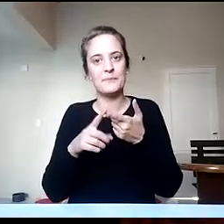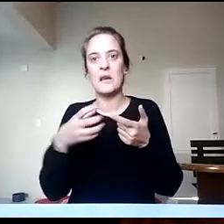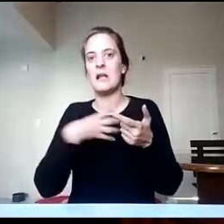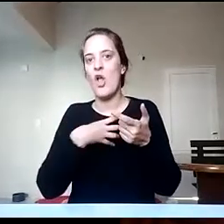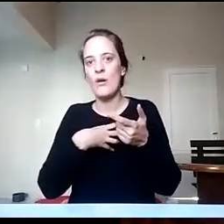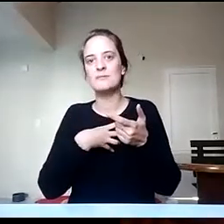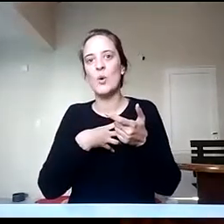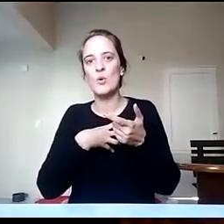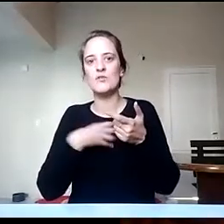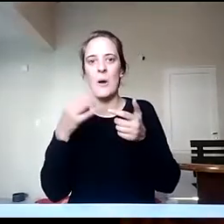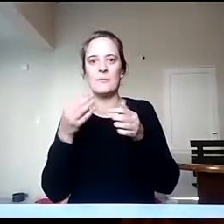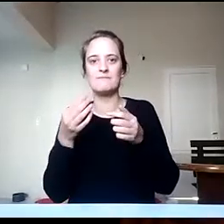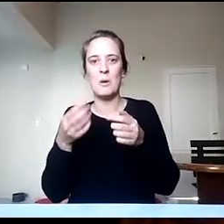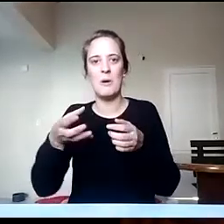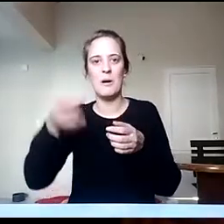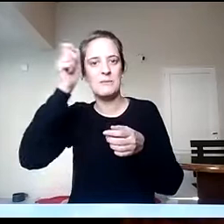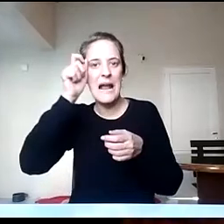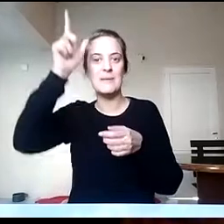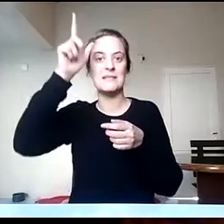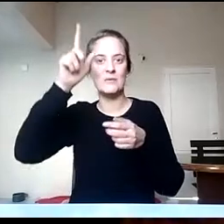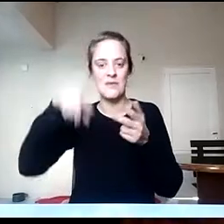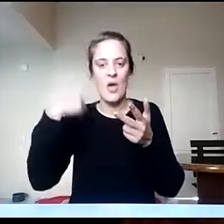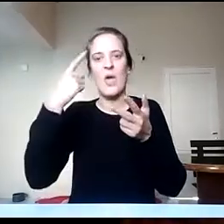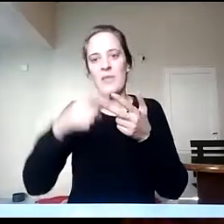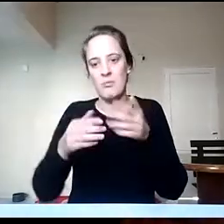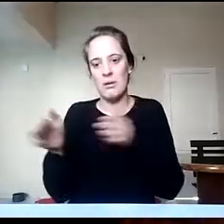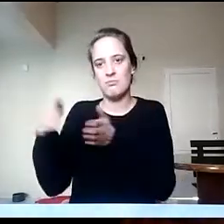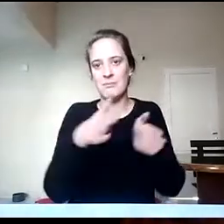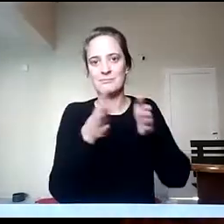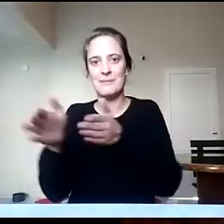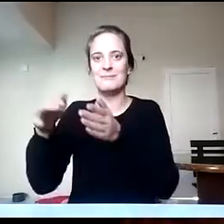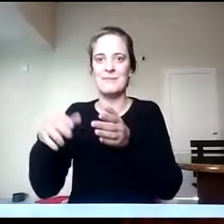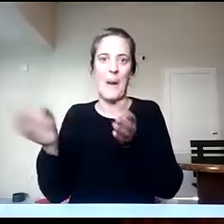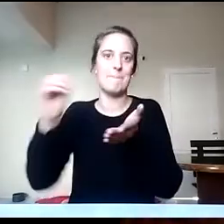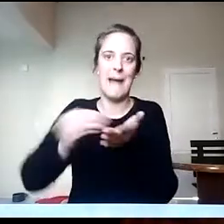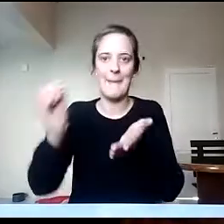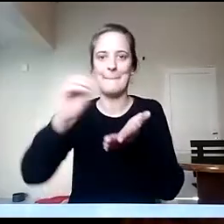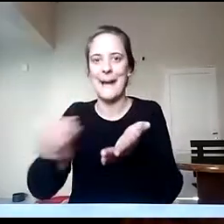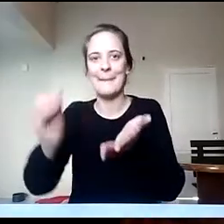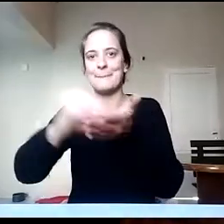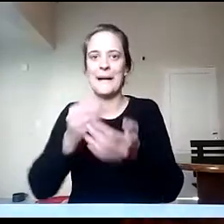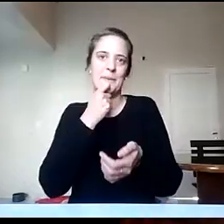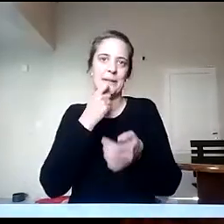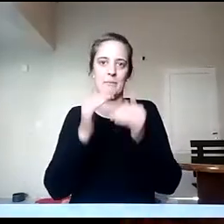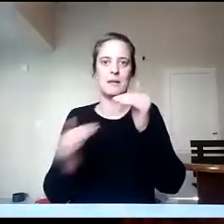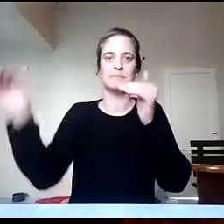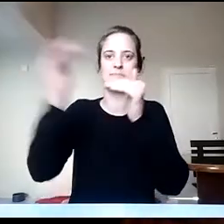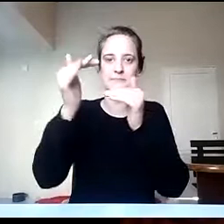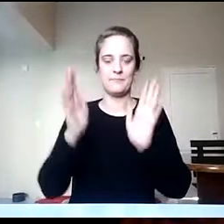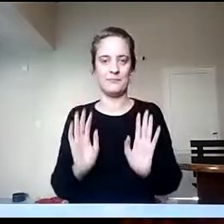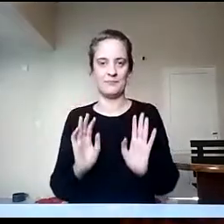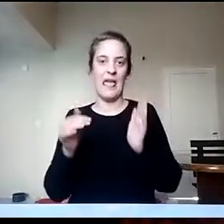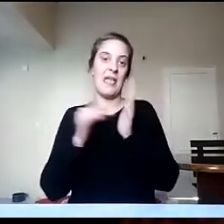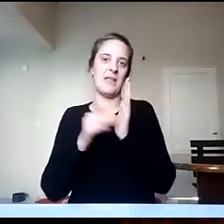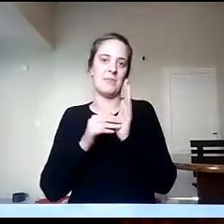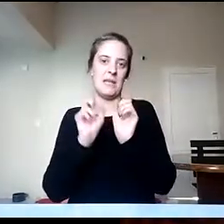perfeccionamiento, y después con ampliar nuestra formación, bueno, por una cuestión personal y también para ampliar